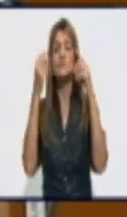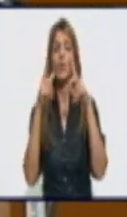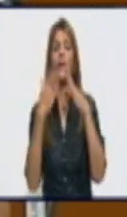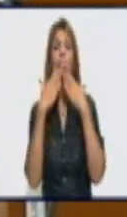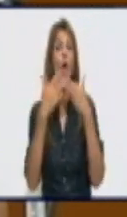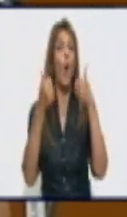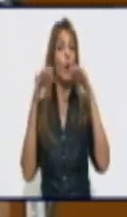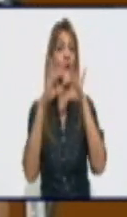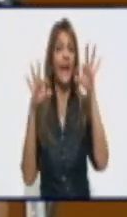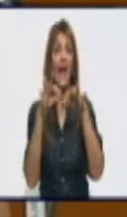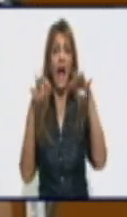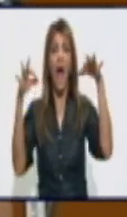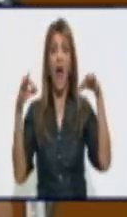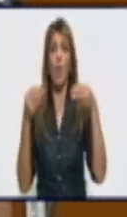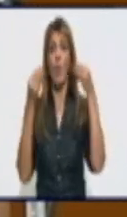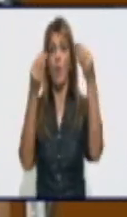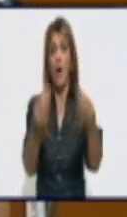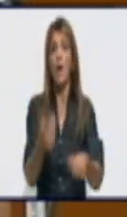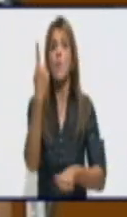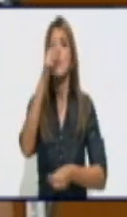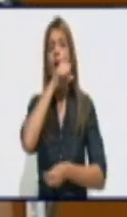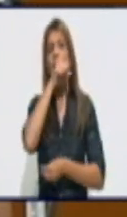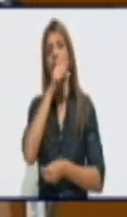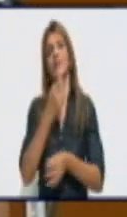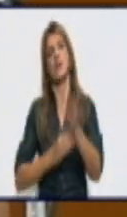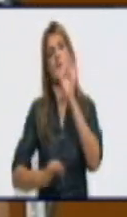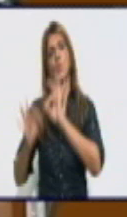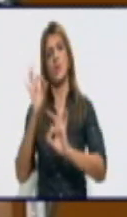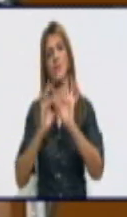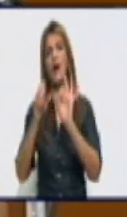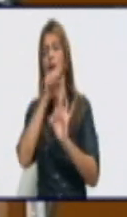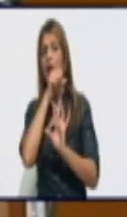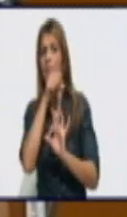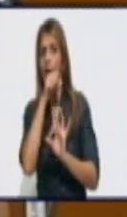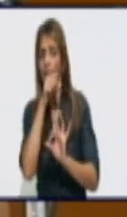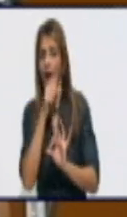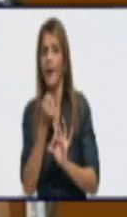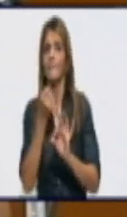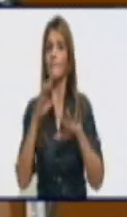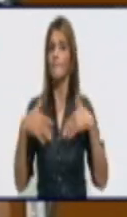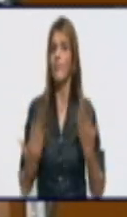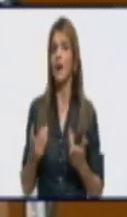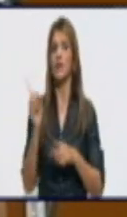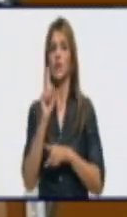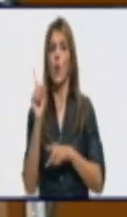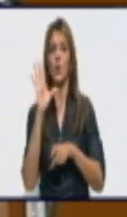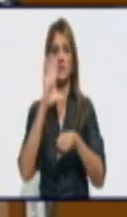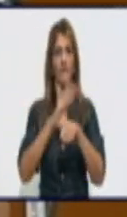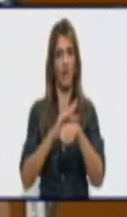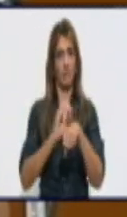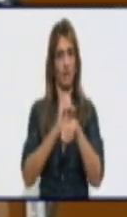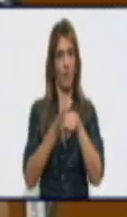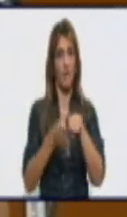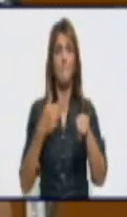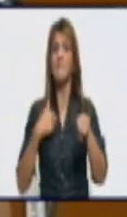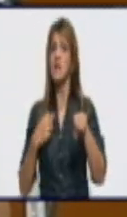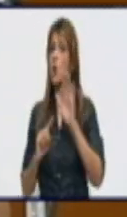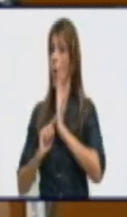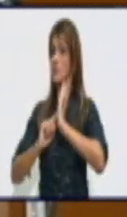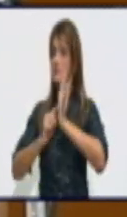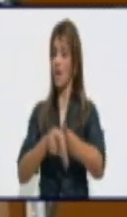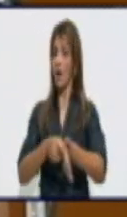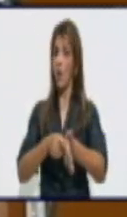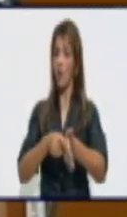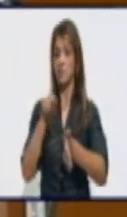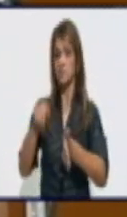es precisamente cuidarla, protegerla, evitar que se nos enferme, entonces, bueno, mi consejo es disciplina,